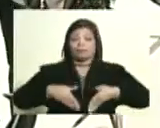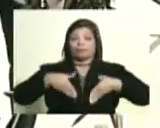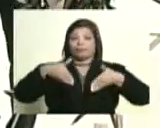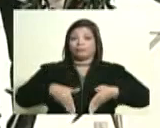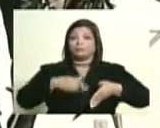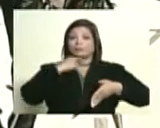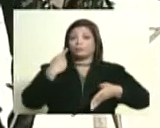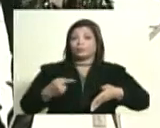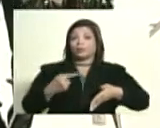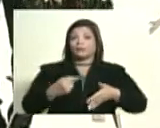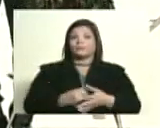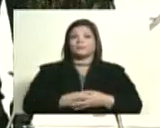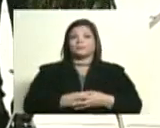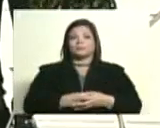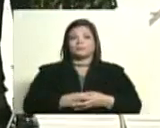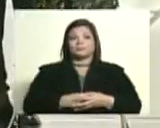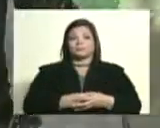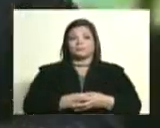política bolivariana